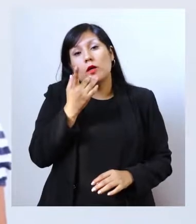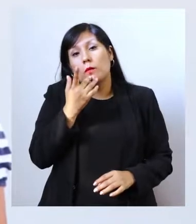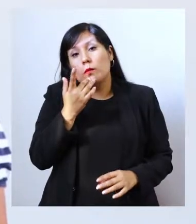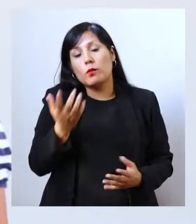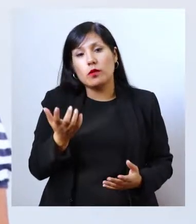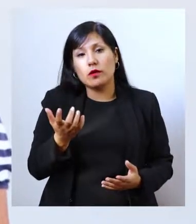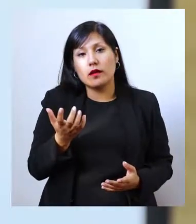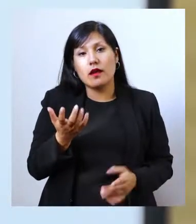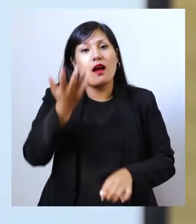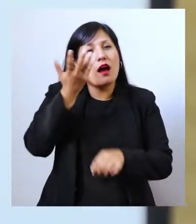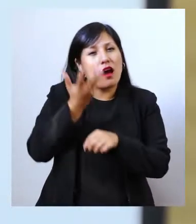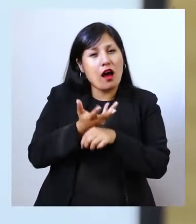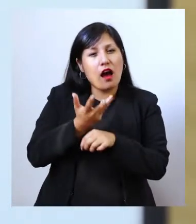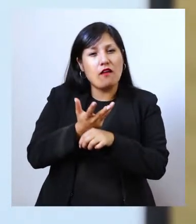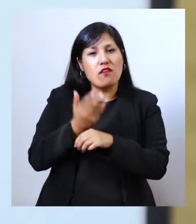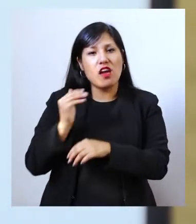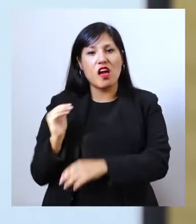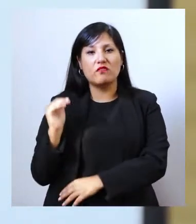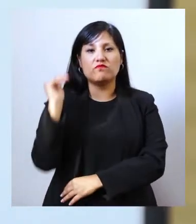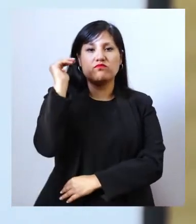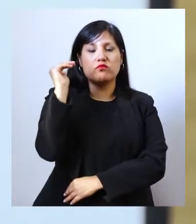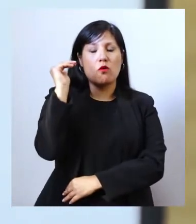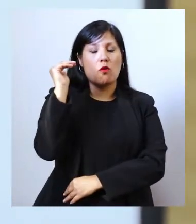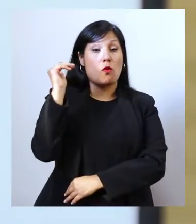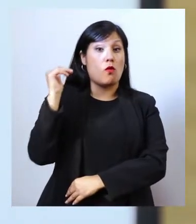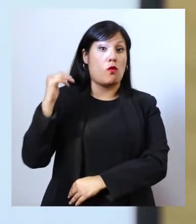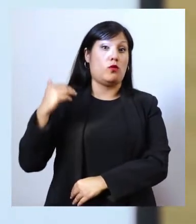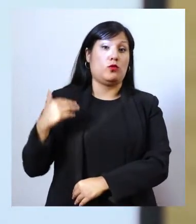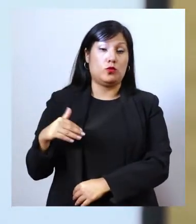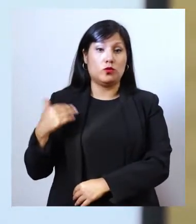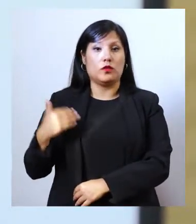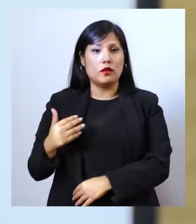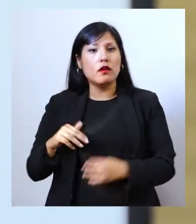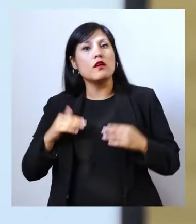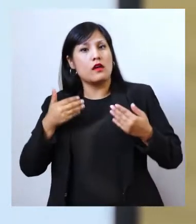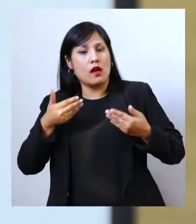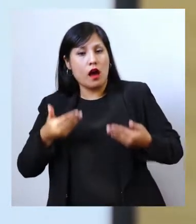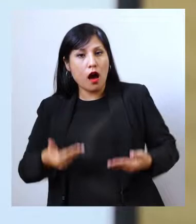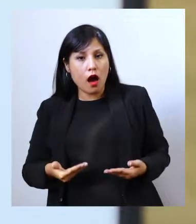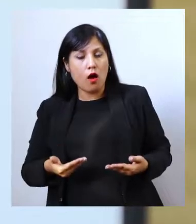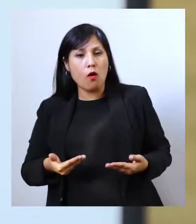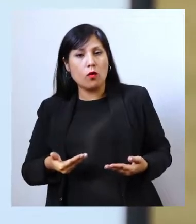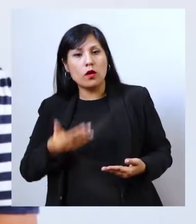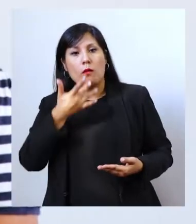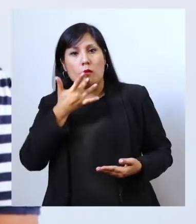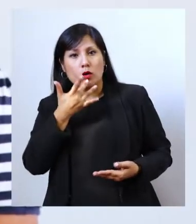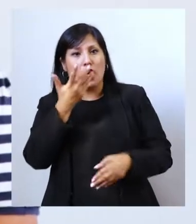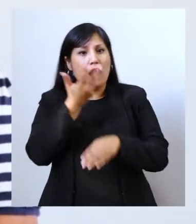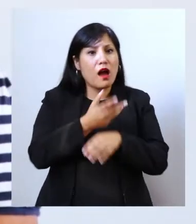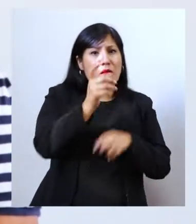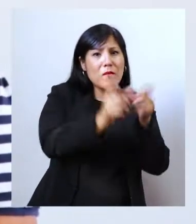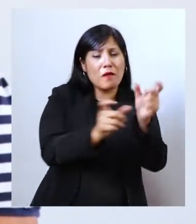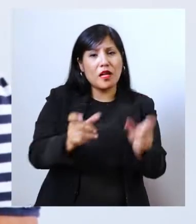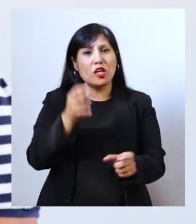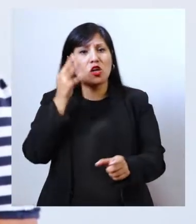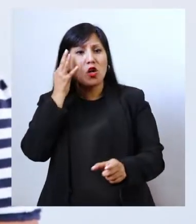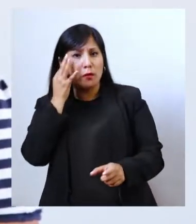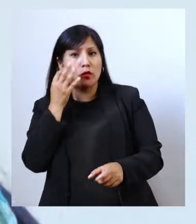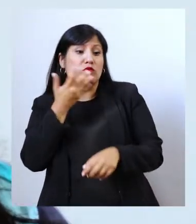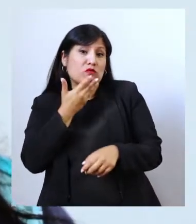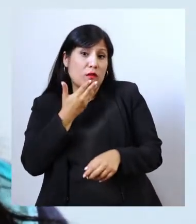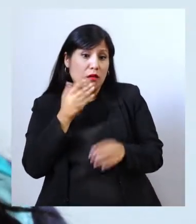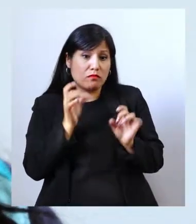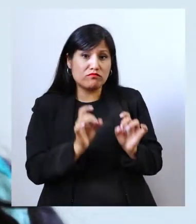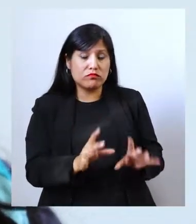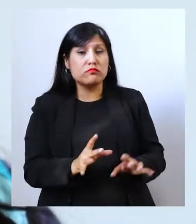era porque existía un machismo pero exacerbado y ahora por los peligros que conlleva ser mujer también.